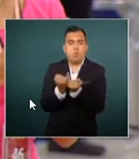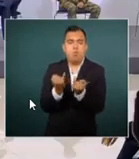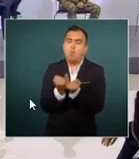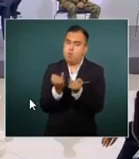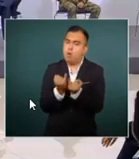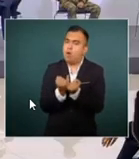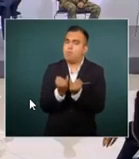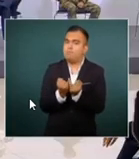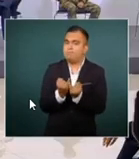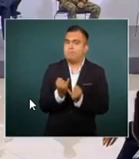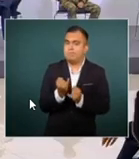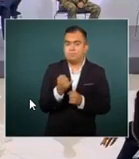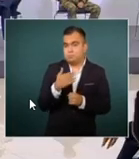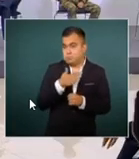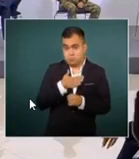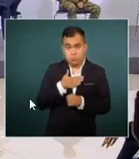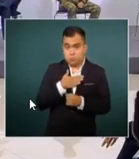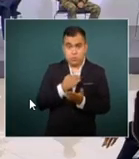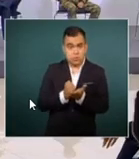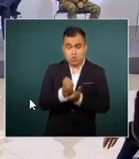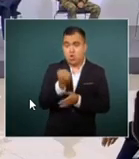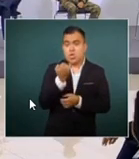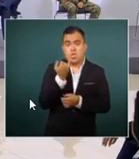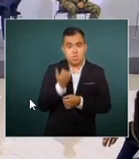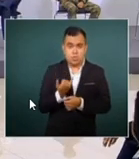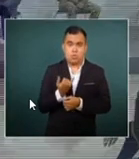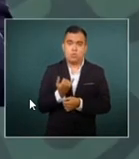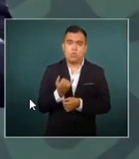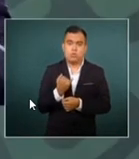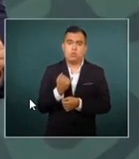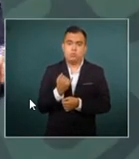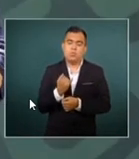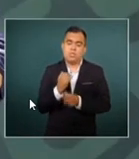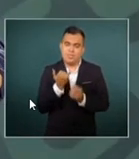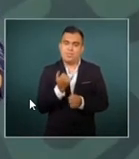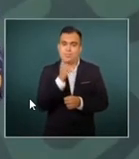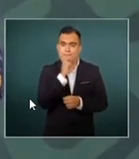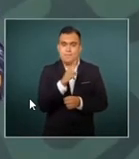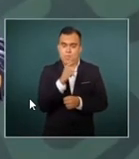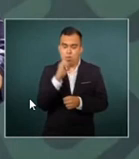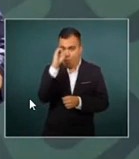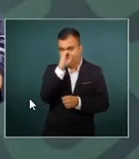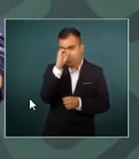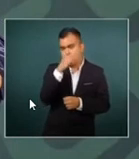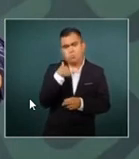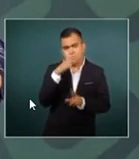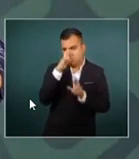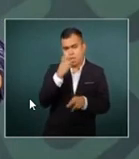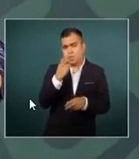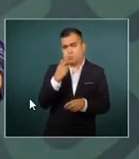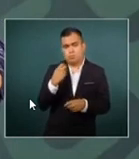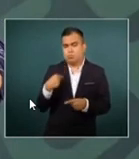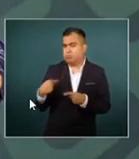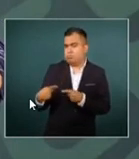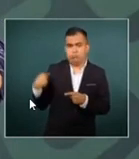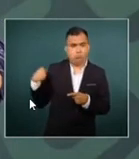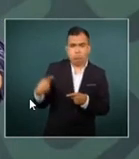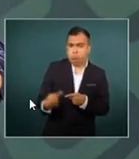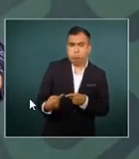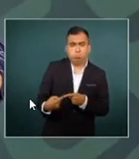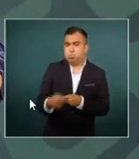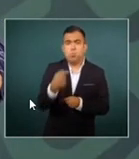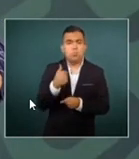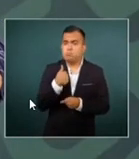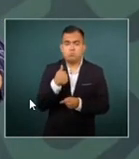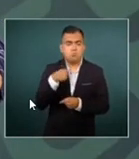una relación de dónde están esos gastos. Como gobernador debe decir, ok, todas esas respuestas están muy bien, pero aquí